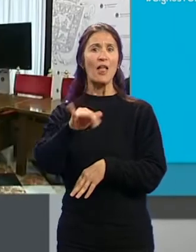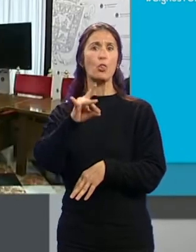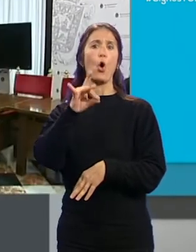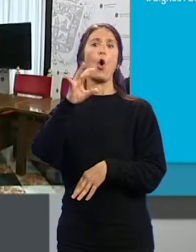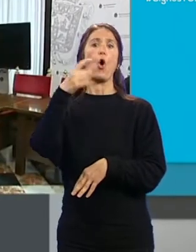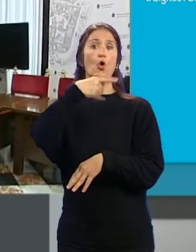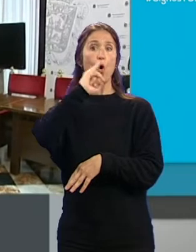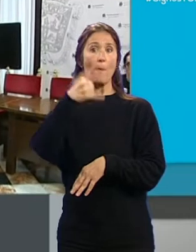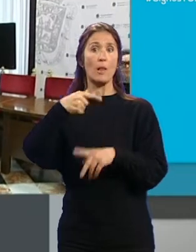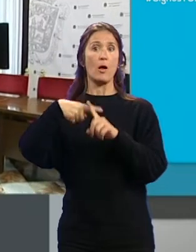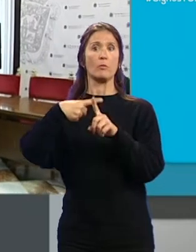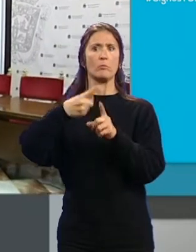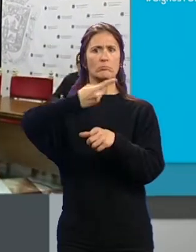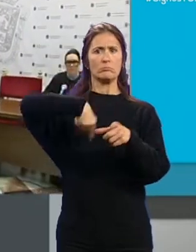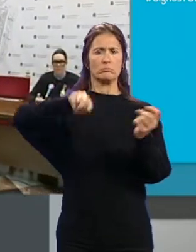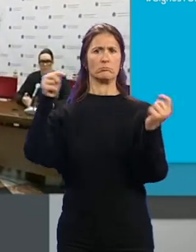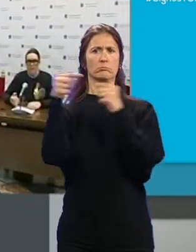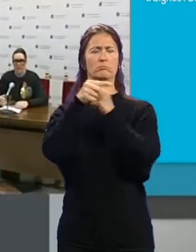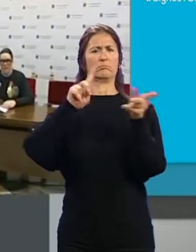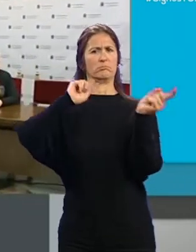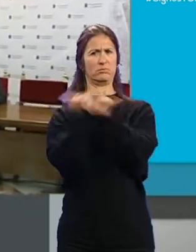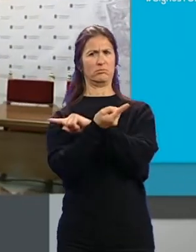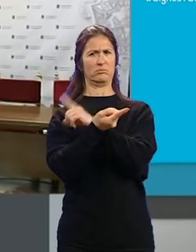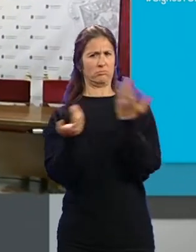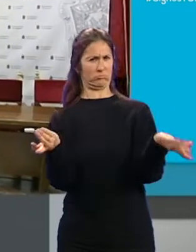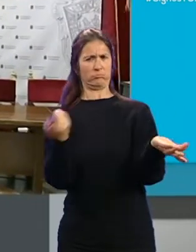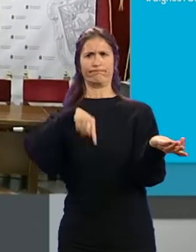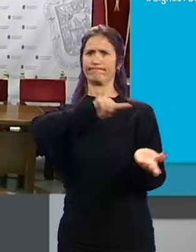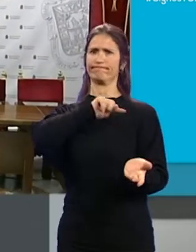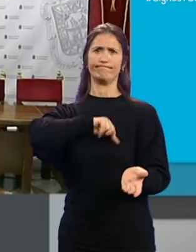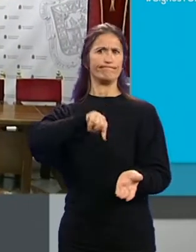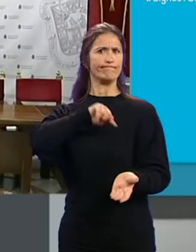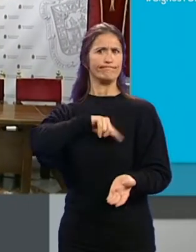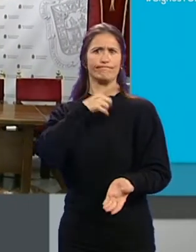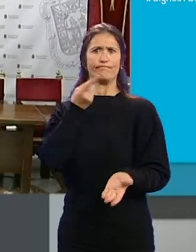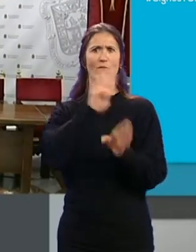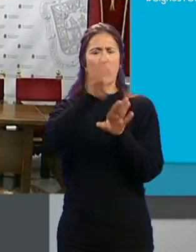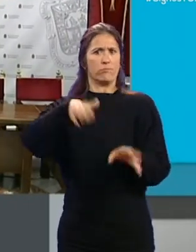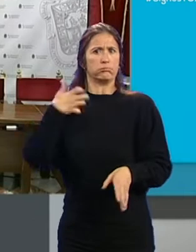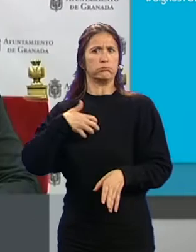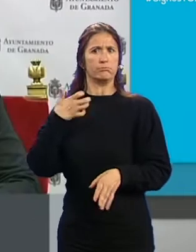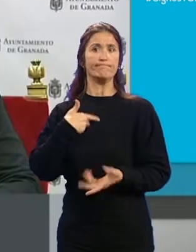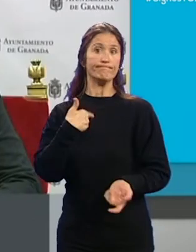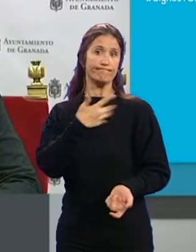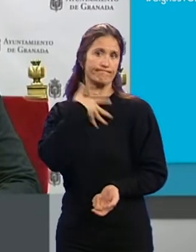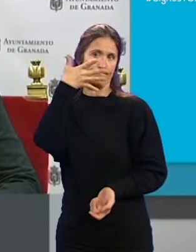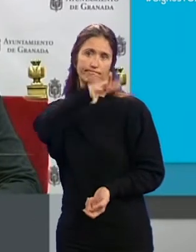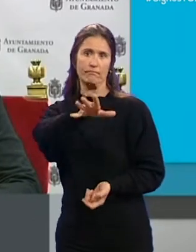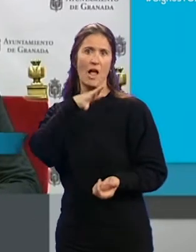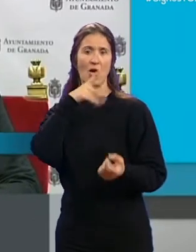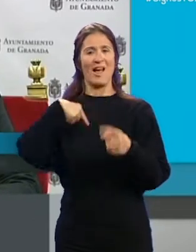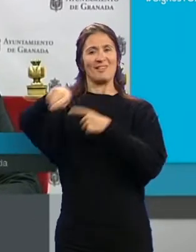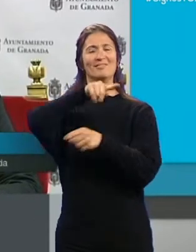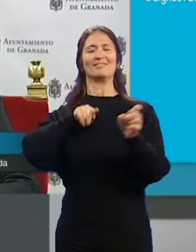prohibió el paso Dirección Rotonda de Europa, con el consiguiente descontento de los vecinos, según afirman. Queremos denunciar el cambio de